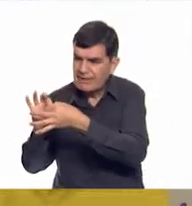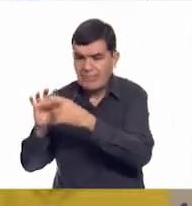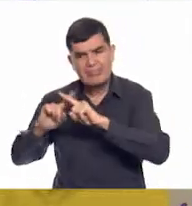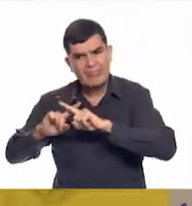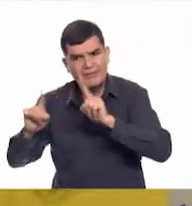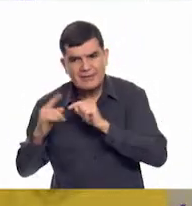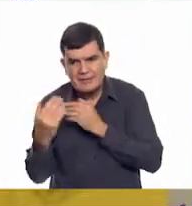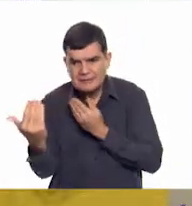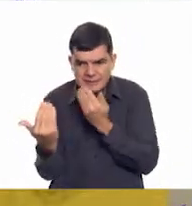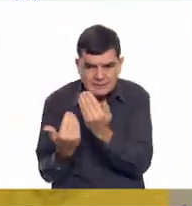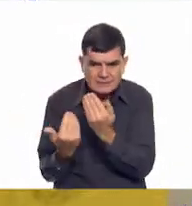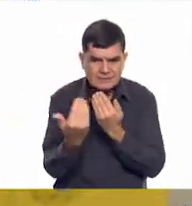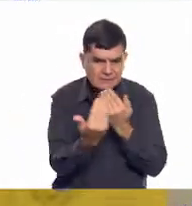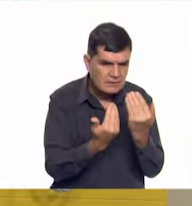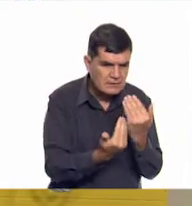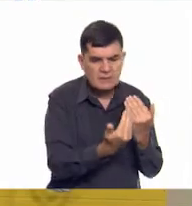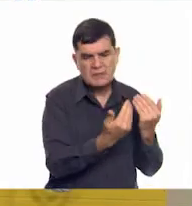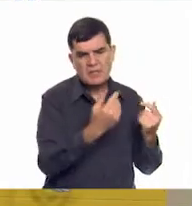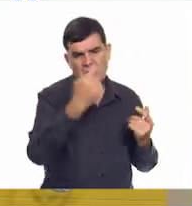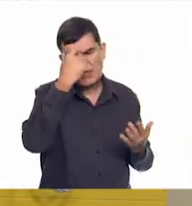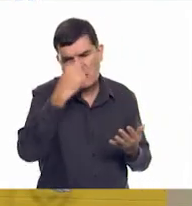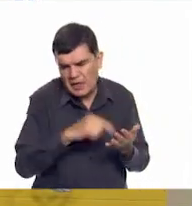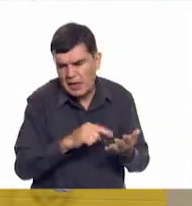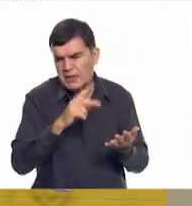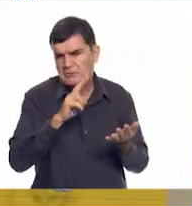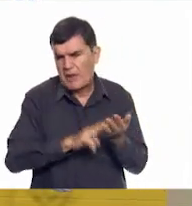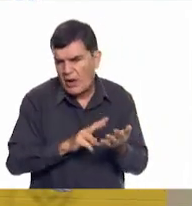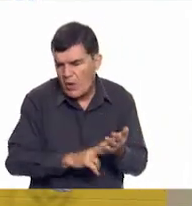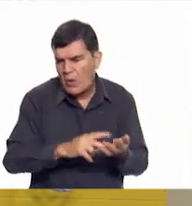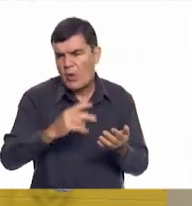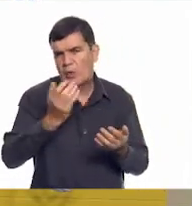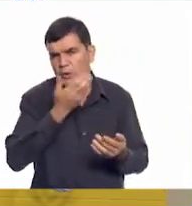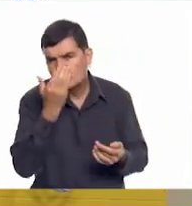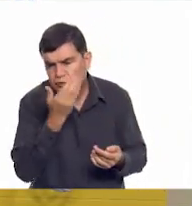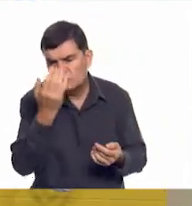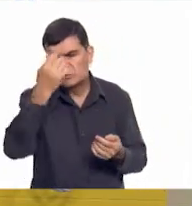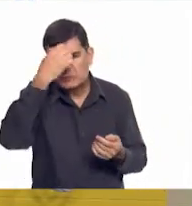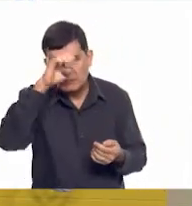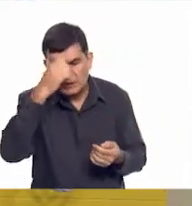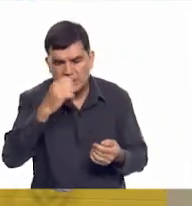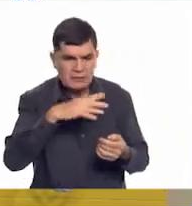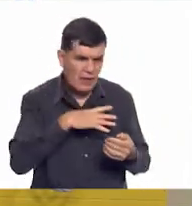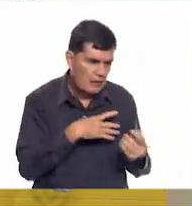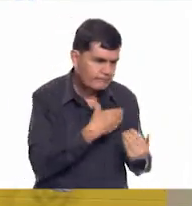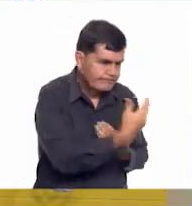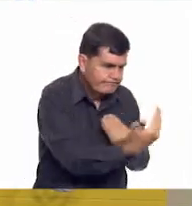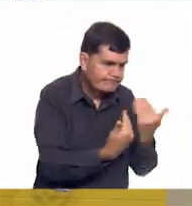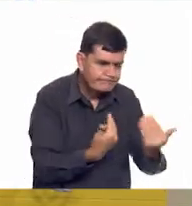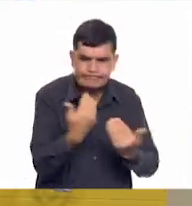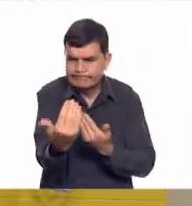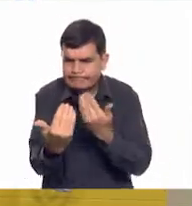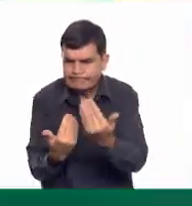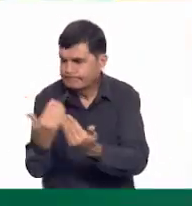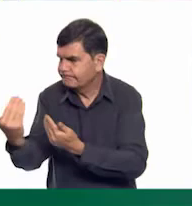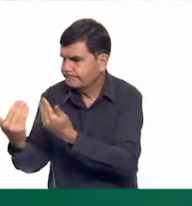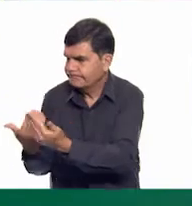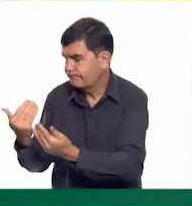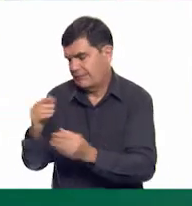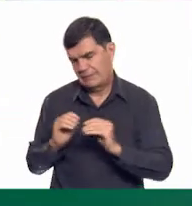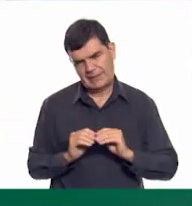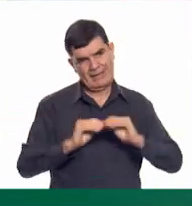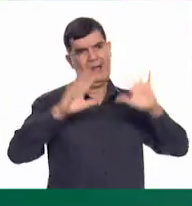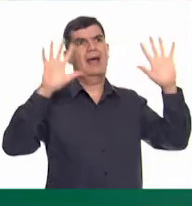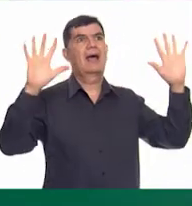esto se debe a las creencias, costumbres, valores y experiencias que has vivido al lado de cada uno de ellos. Claro,